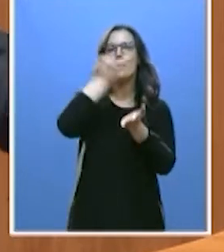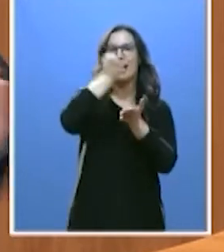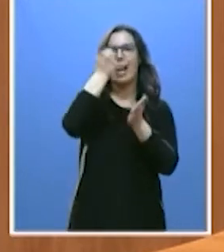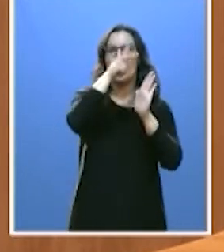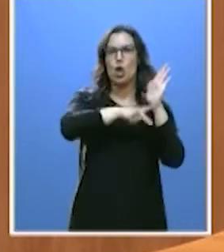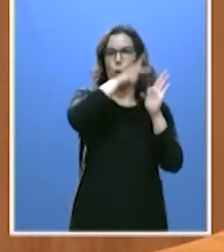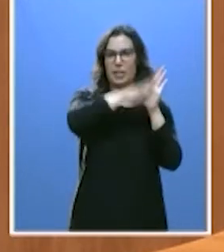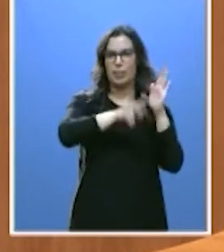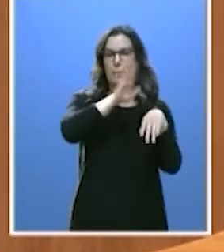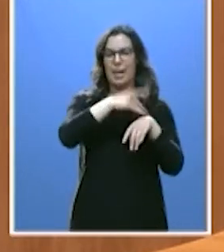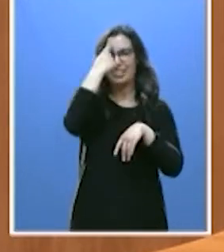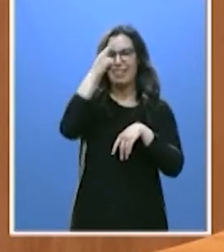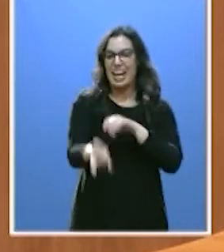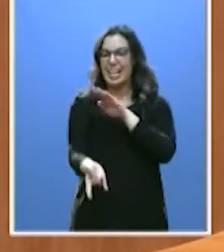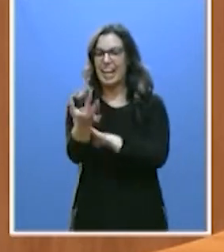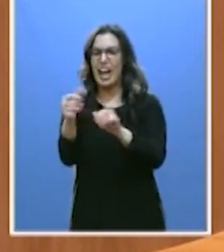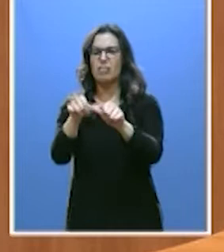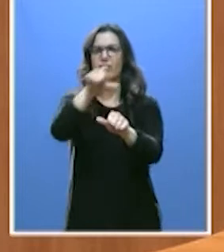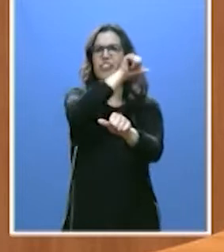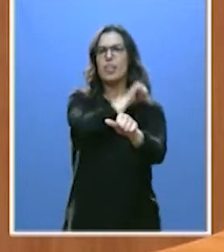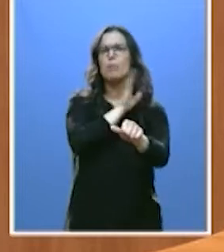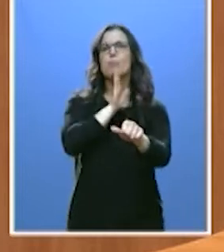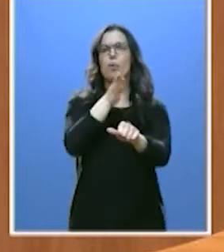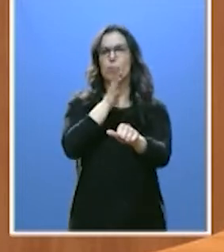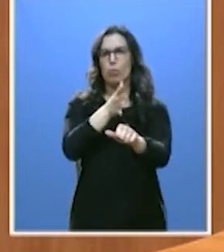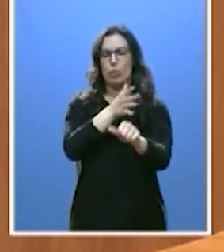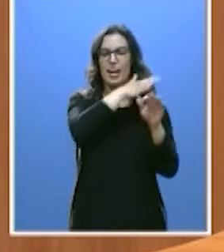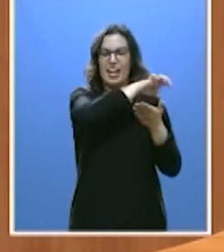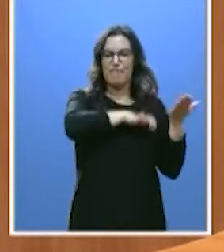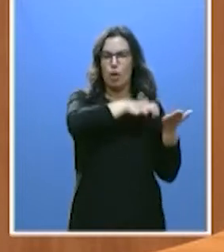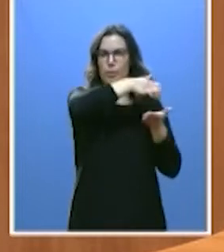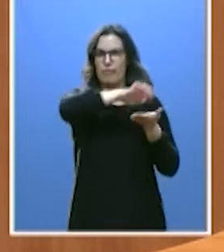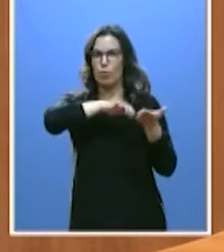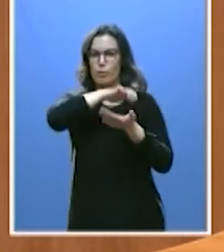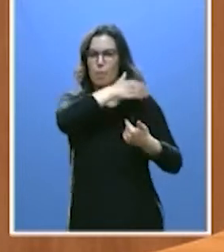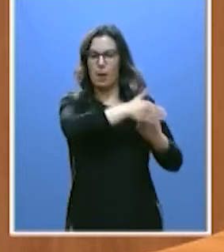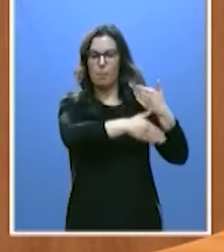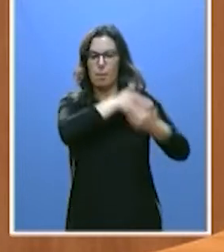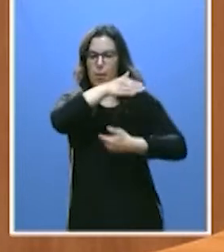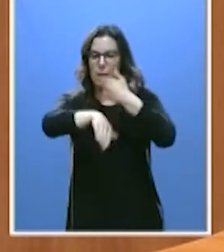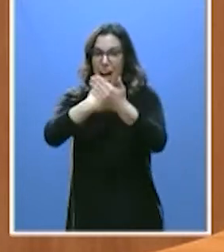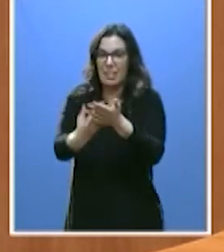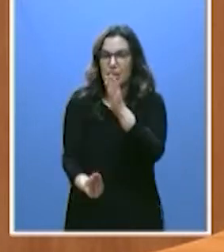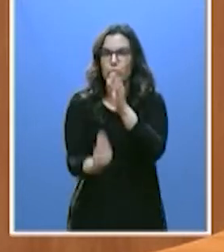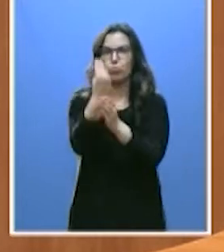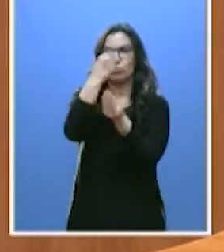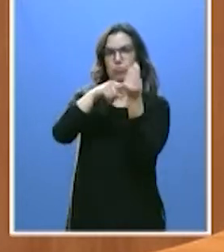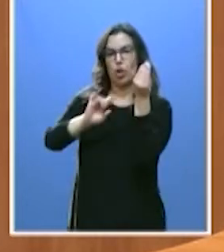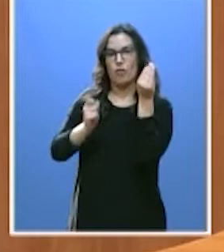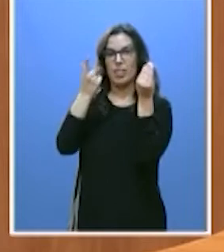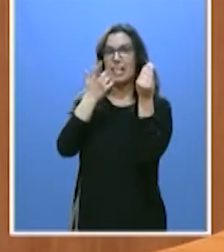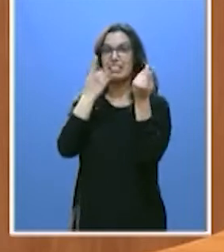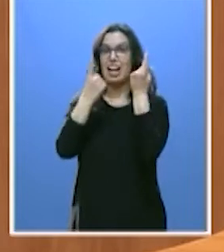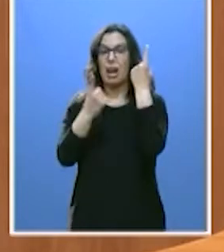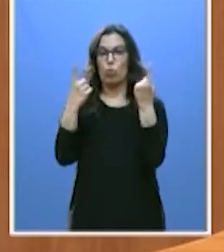evolucionado la creación de las normas. Todos los informes que crean las normas son visibles ahora. Si alguien contraviene